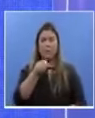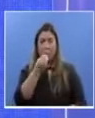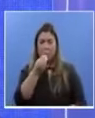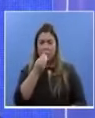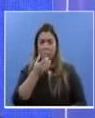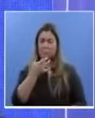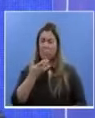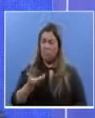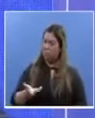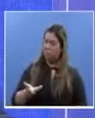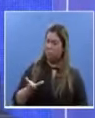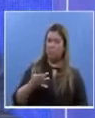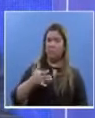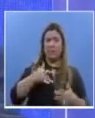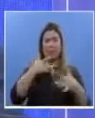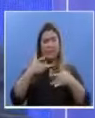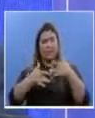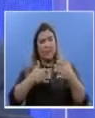malestar general,